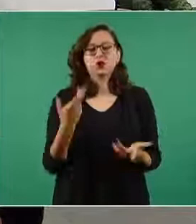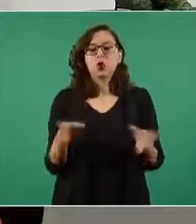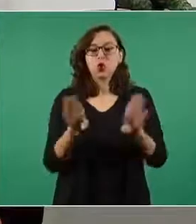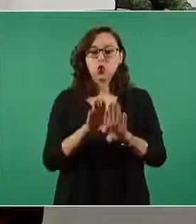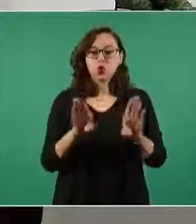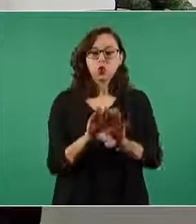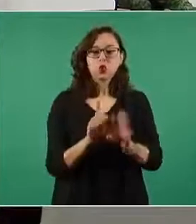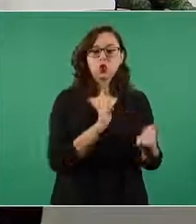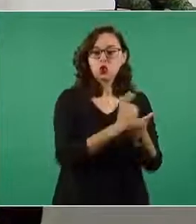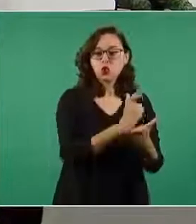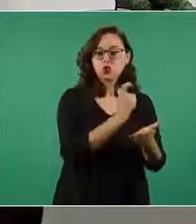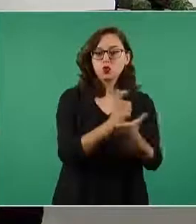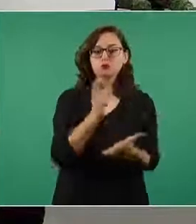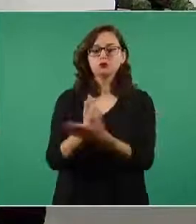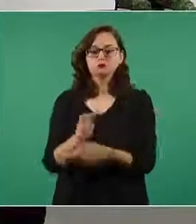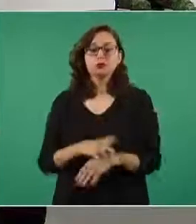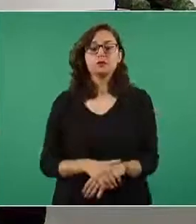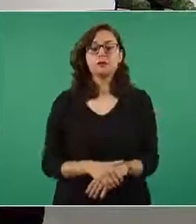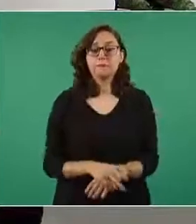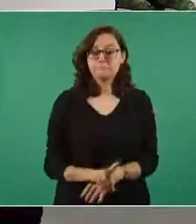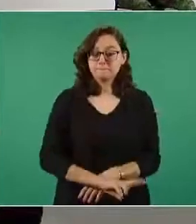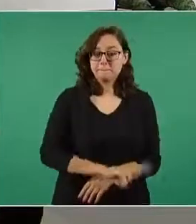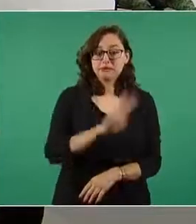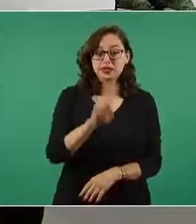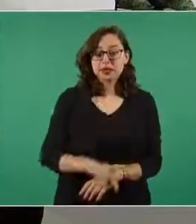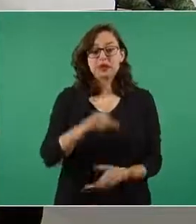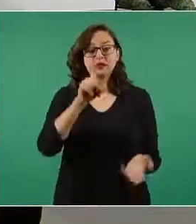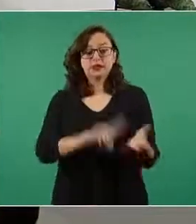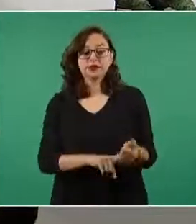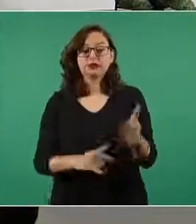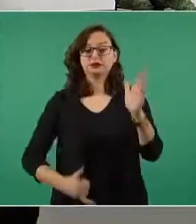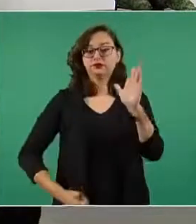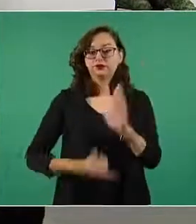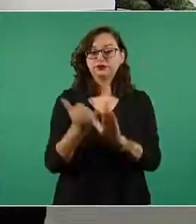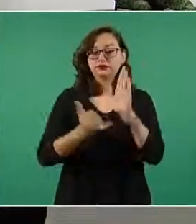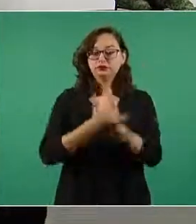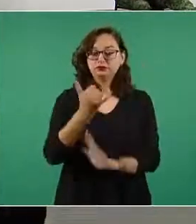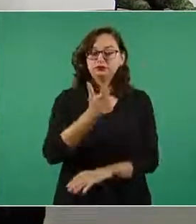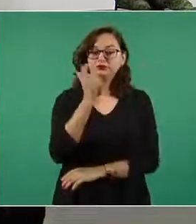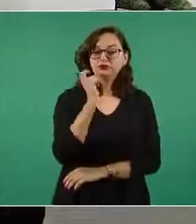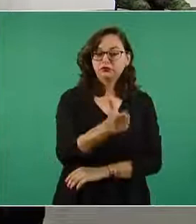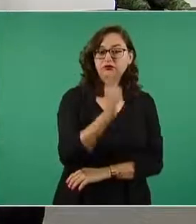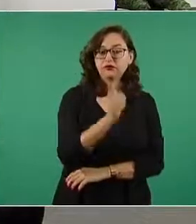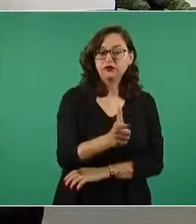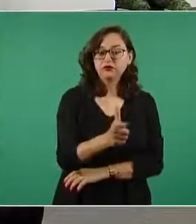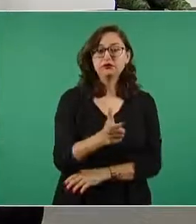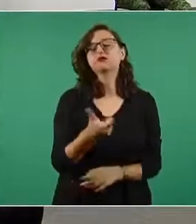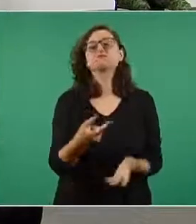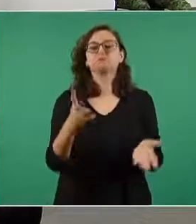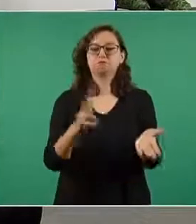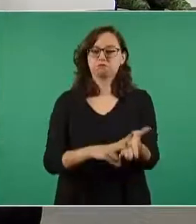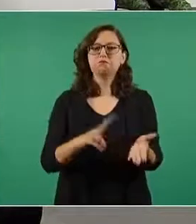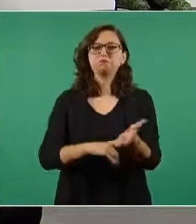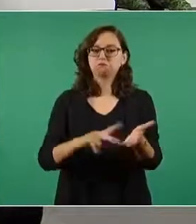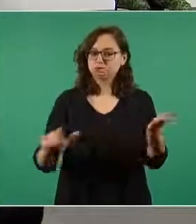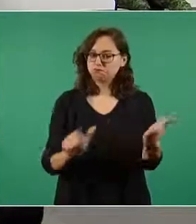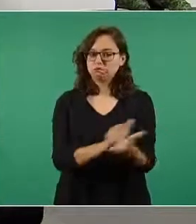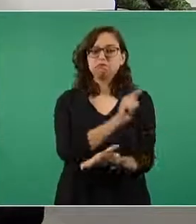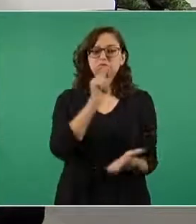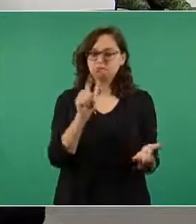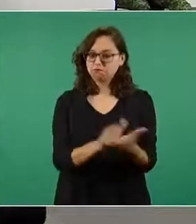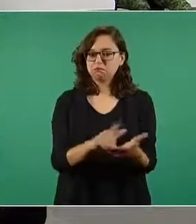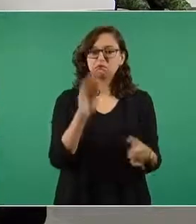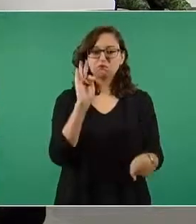efectivamente los archivos que se generan en la obra derivado del pago de nómina tienen una validez legal y en ellos